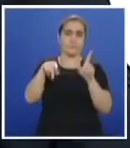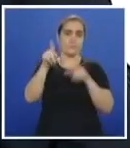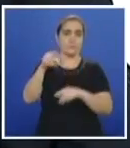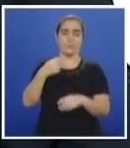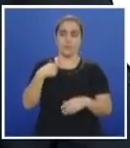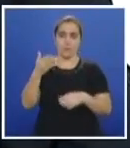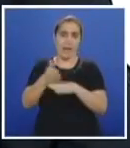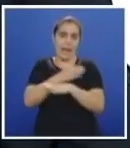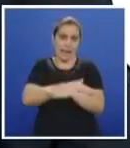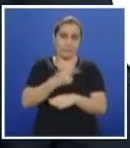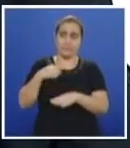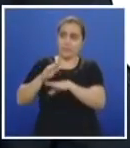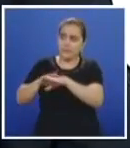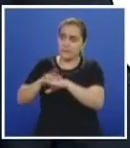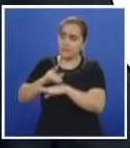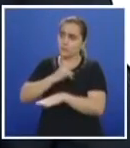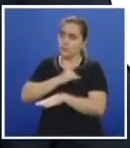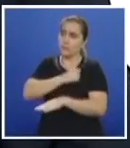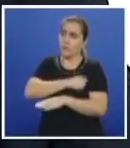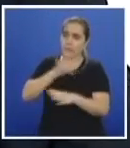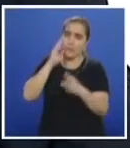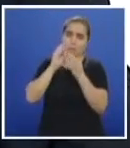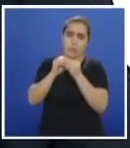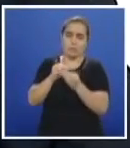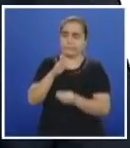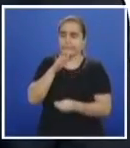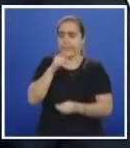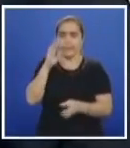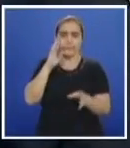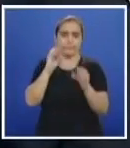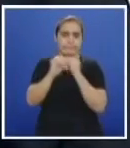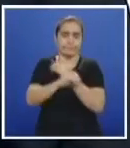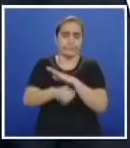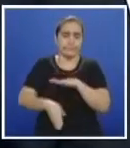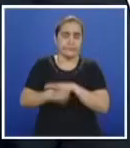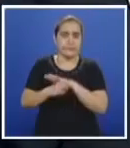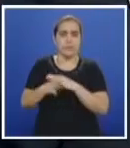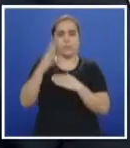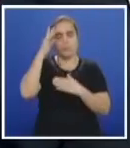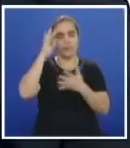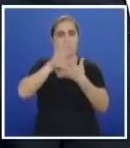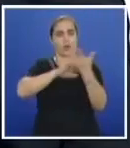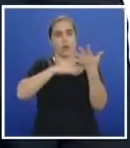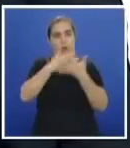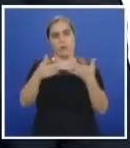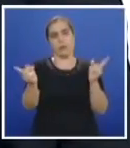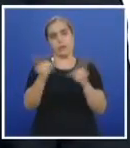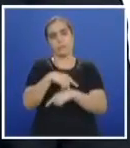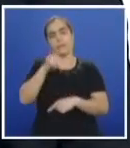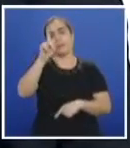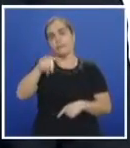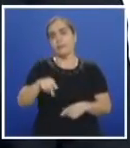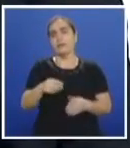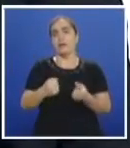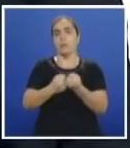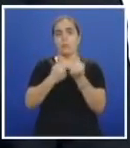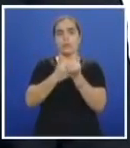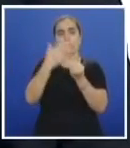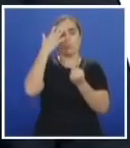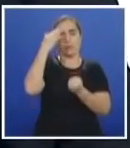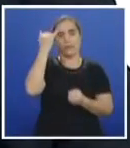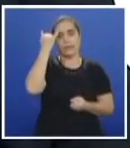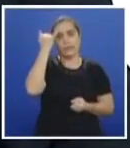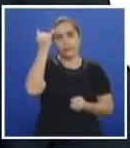de acuerdo para lograr de pronto poner alternamente los horarios y colaborar, por supuesto, porque esto es una